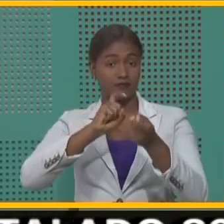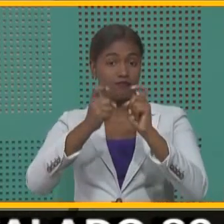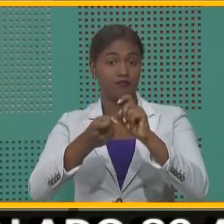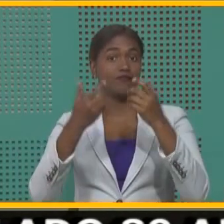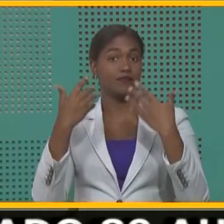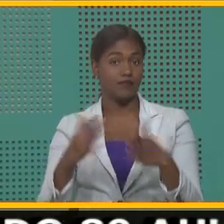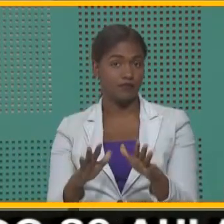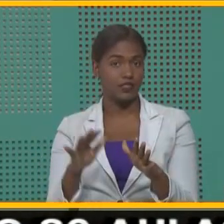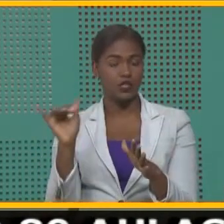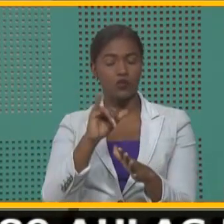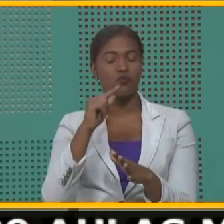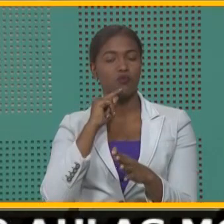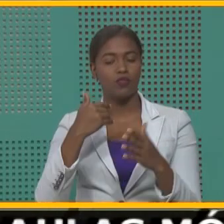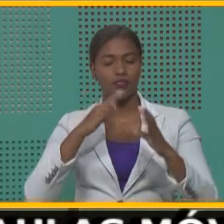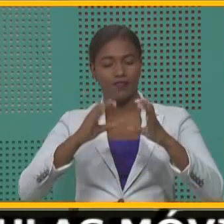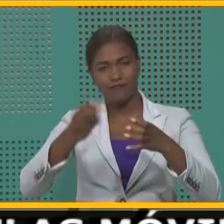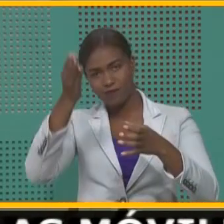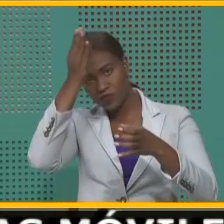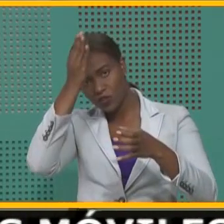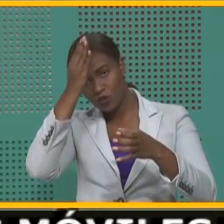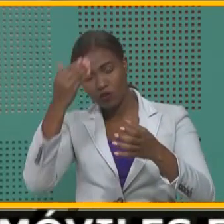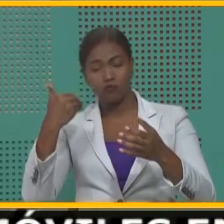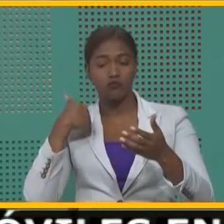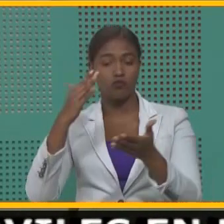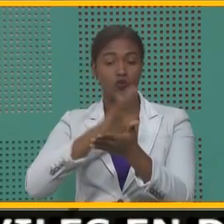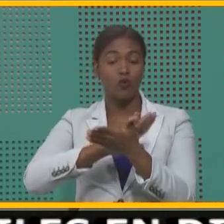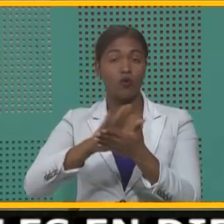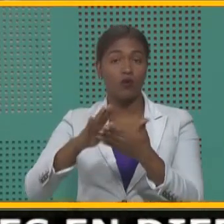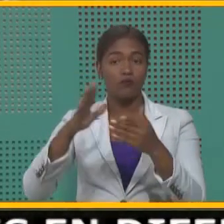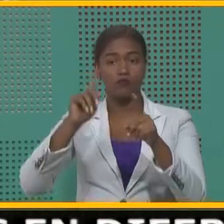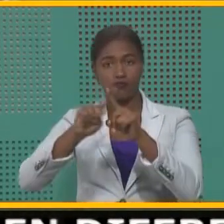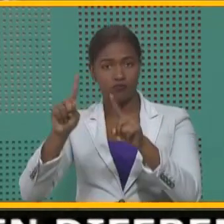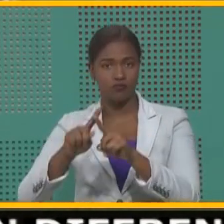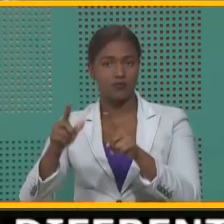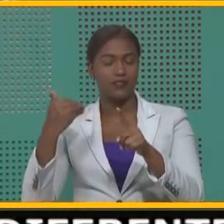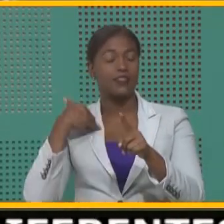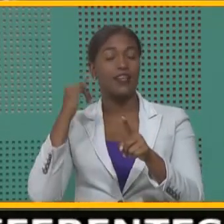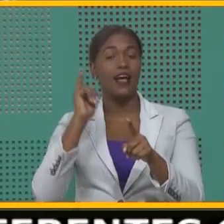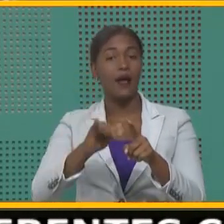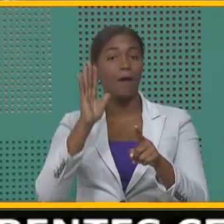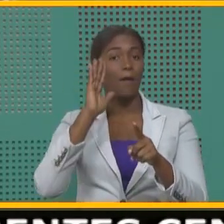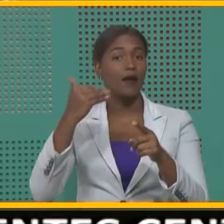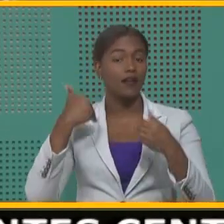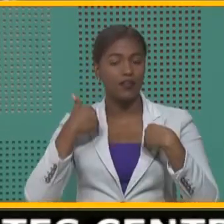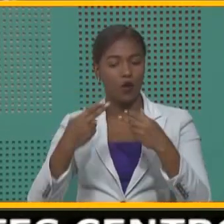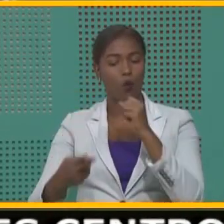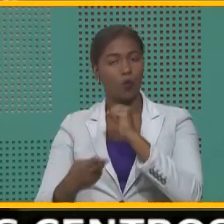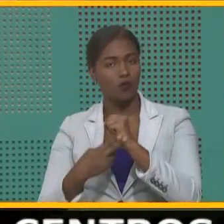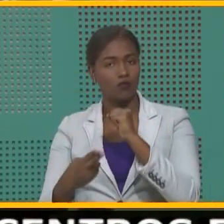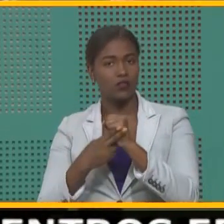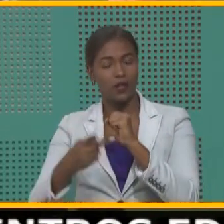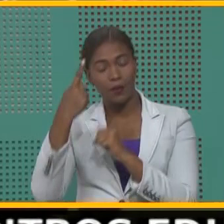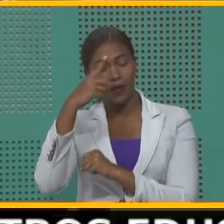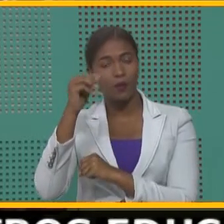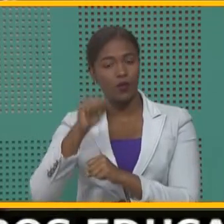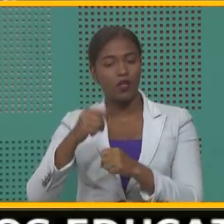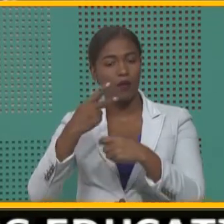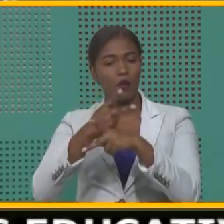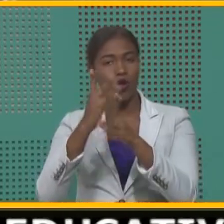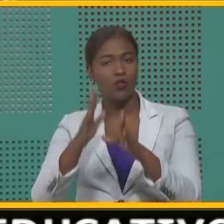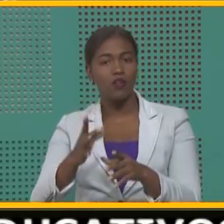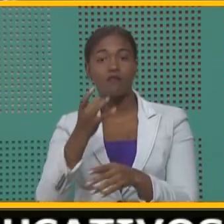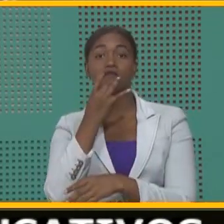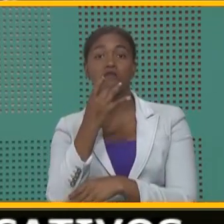Por ejemplo, ya como un vertedero sanitario relleno seco, que va, ese material se va a guardar para producir